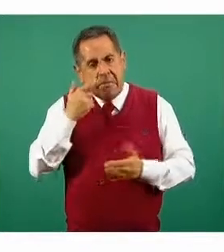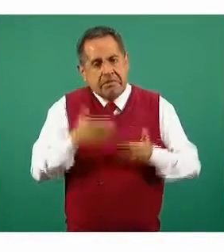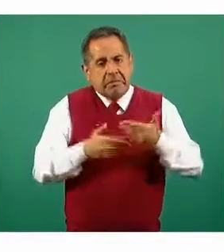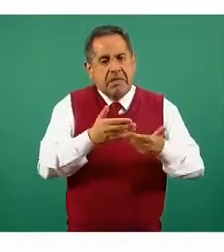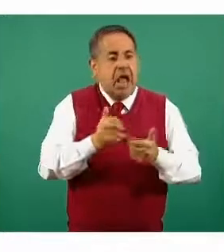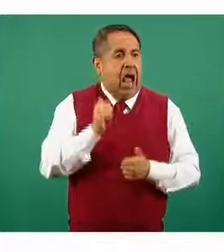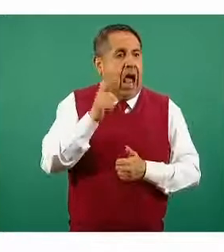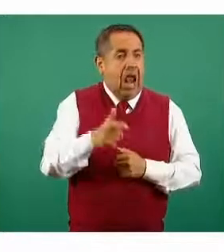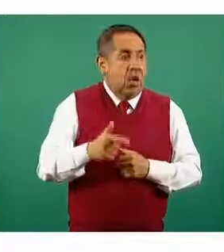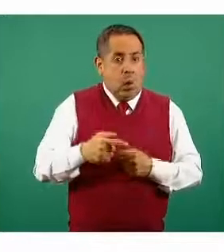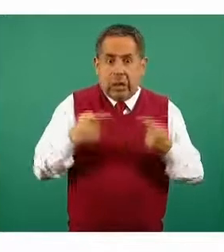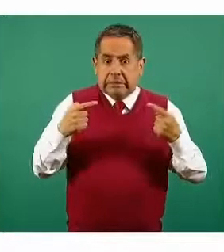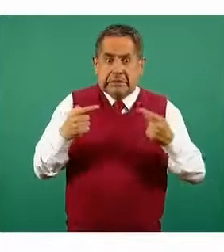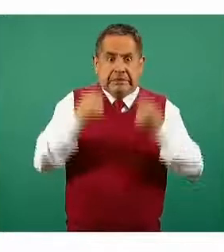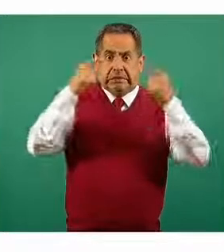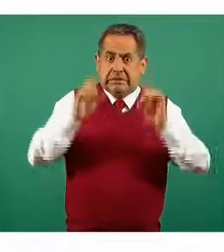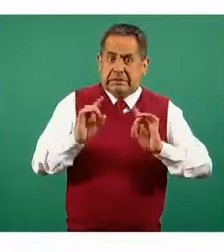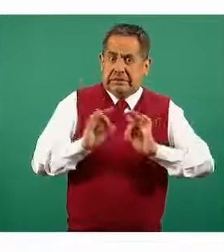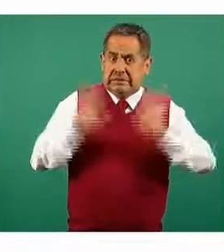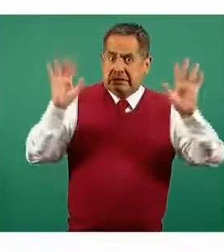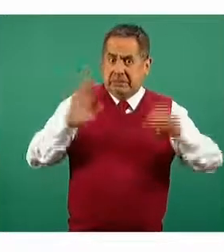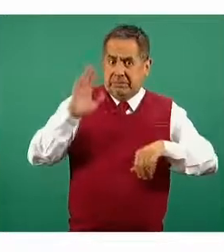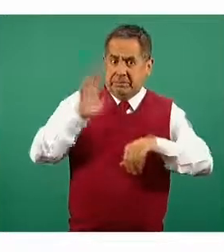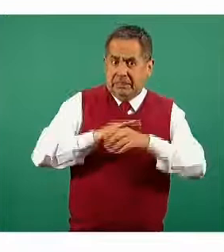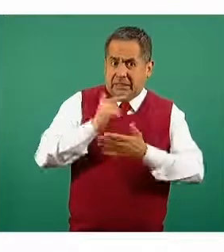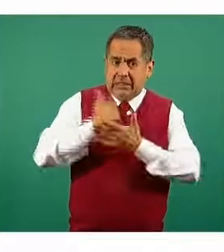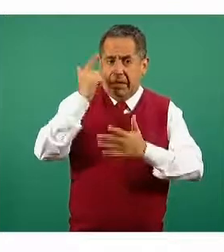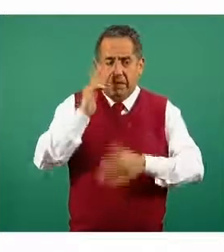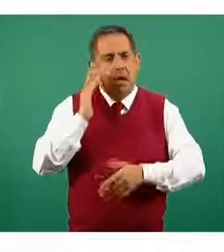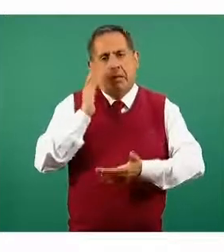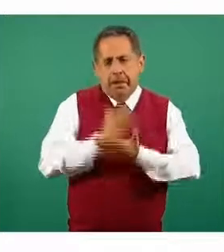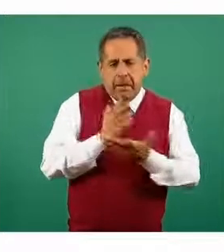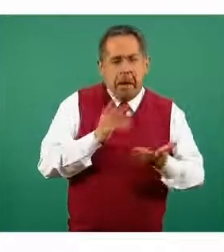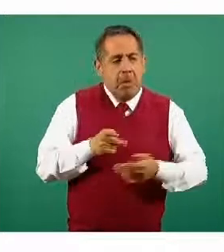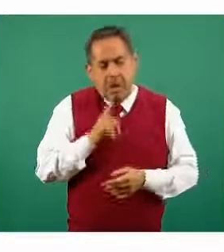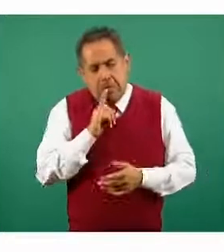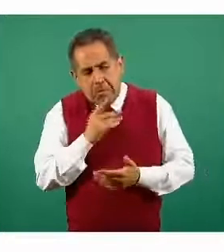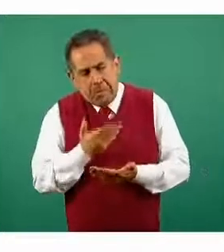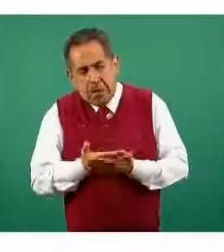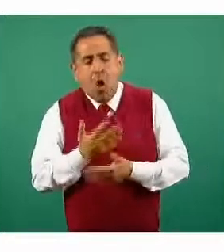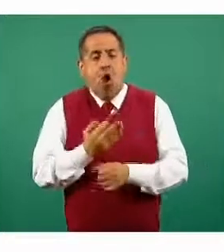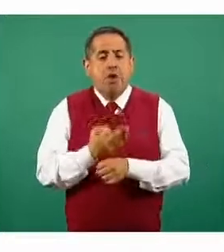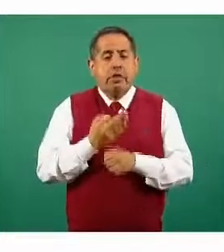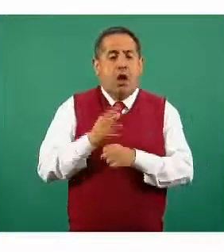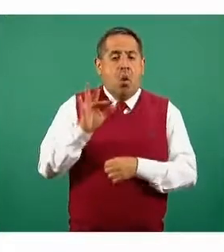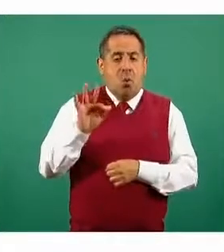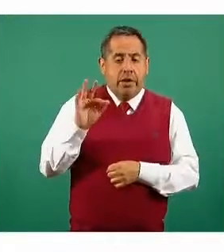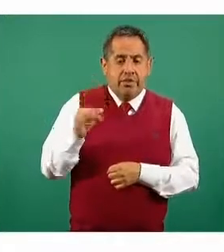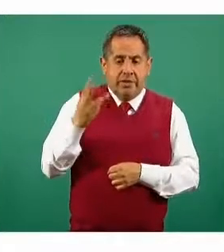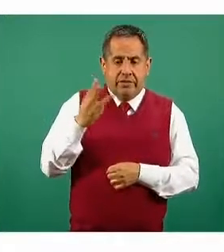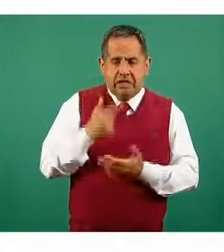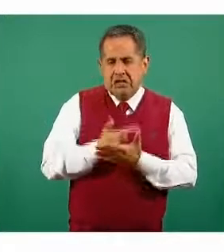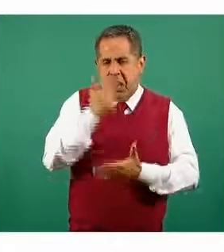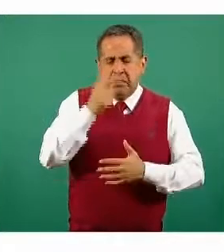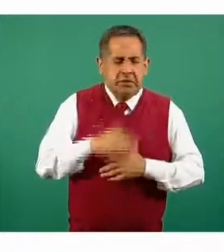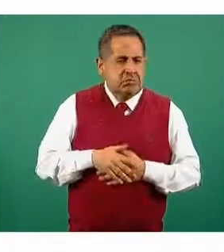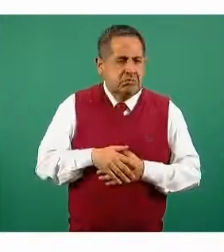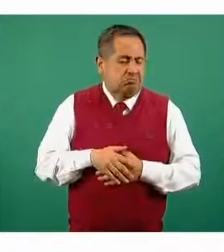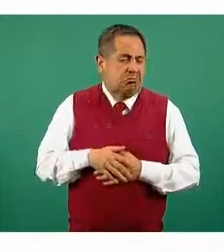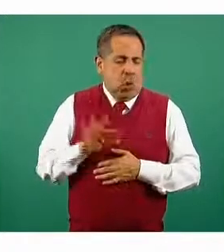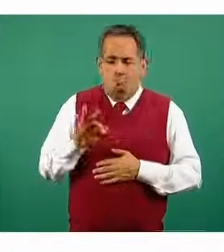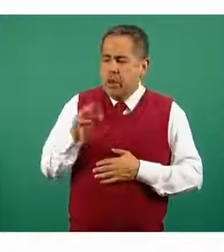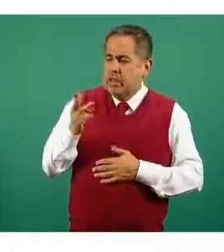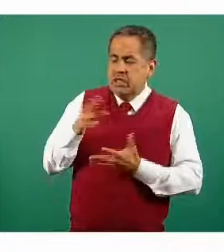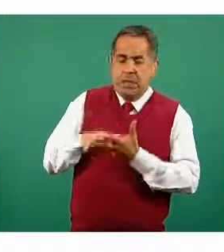reacciones que pudieran ser de mayor trascendencia. Hasta el momento se han presentado solamente 43, la mayoría de estas personas